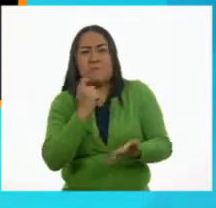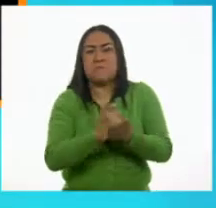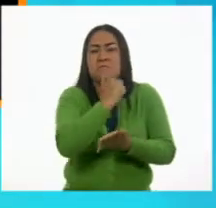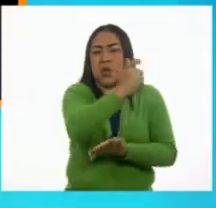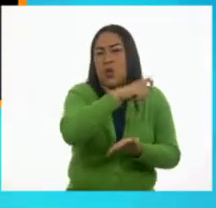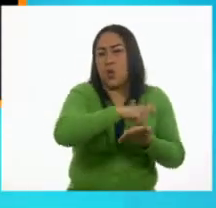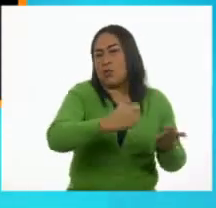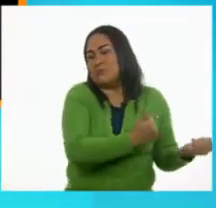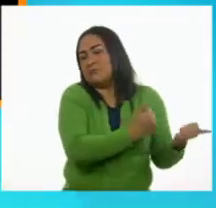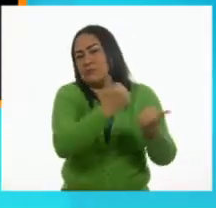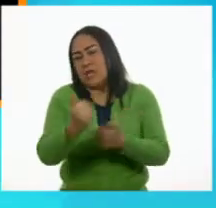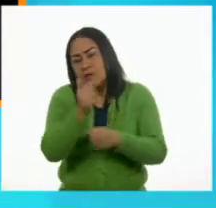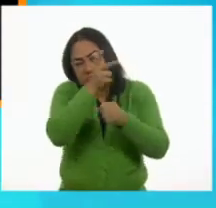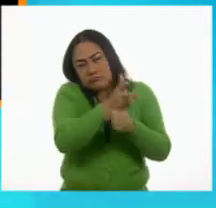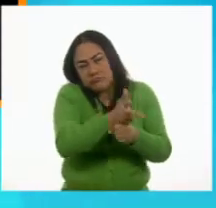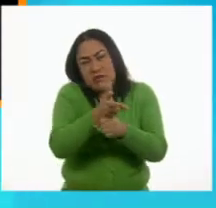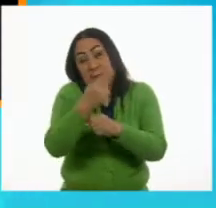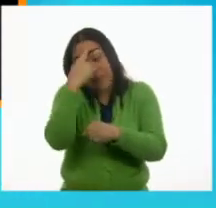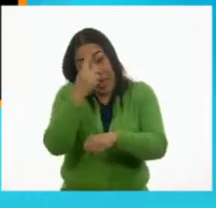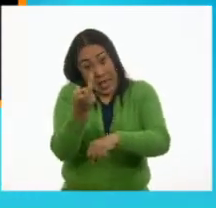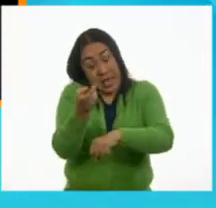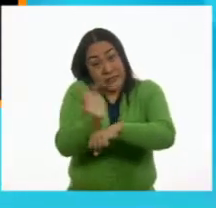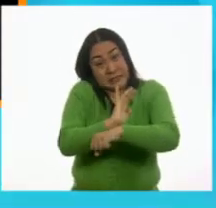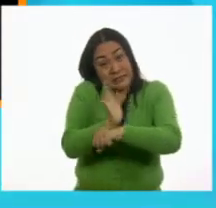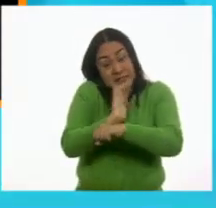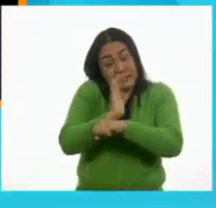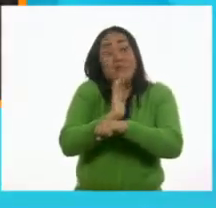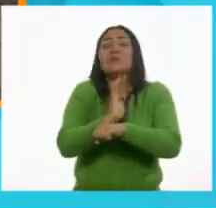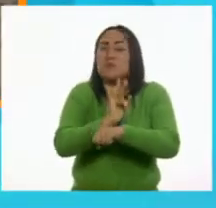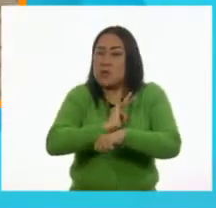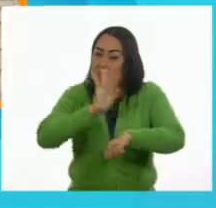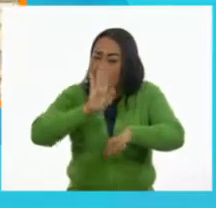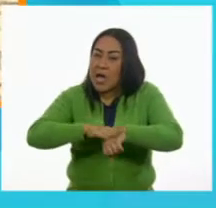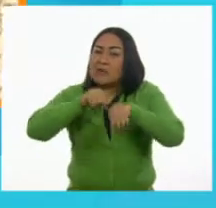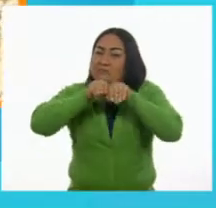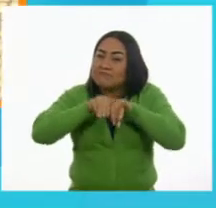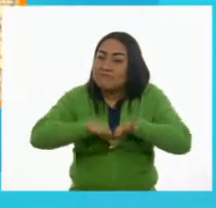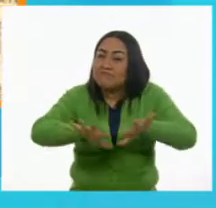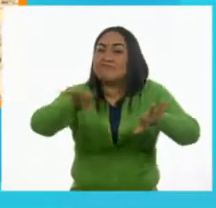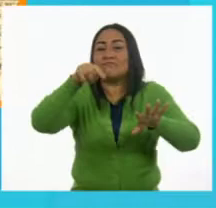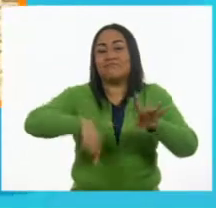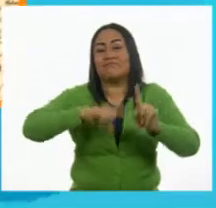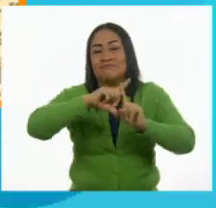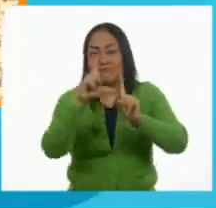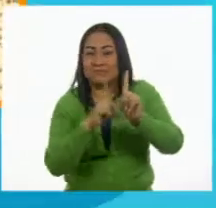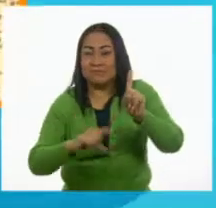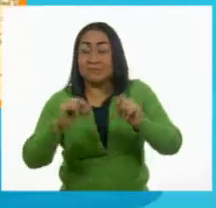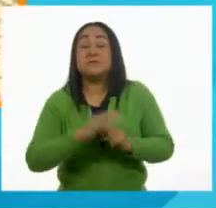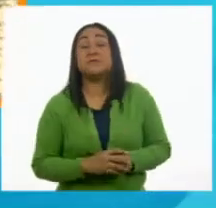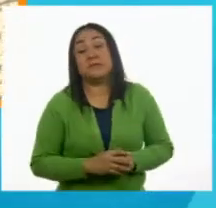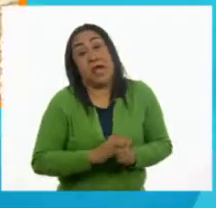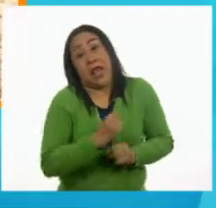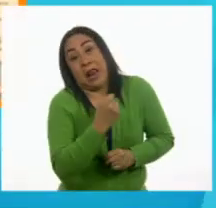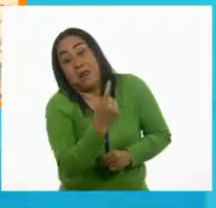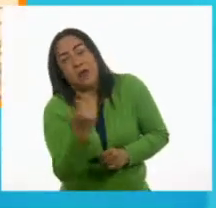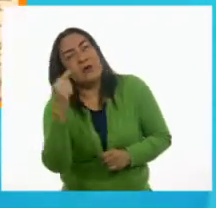con la intención de hacer que el cine llegara a más personas en México. Algunos, inclusive, aprovecharon que